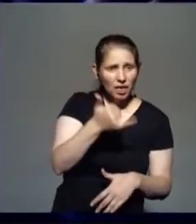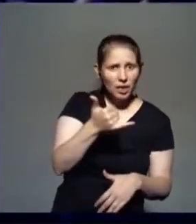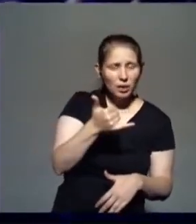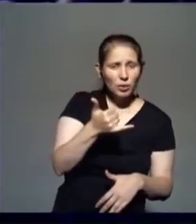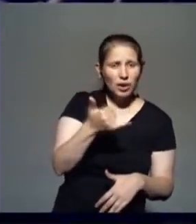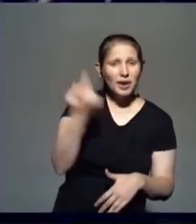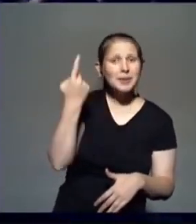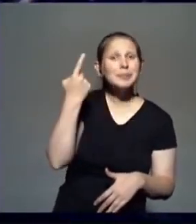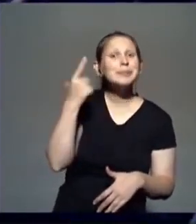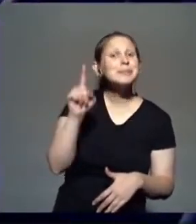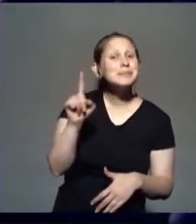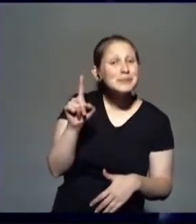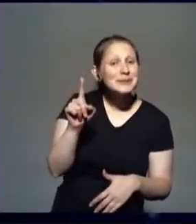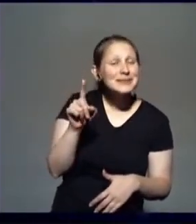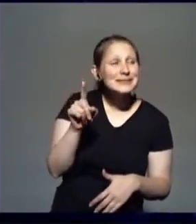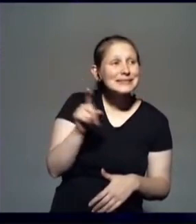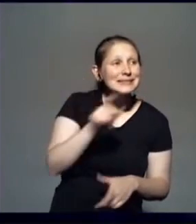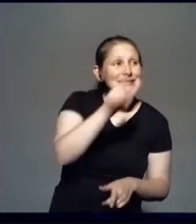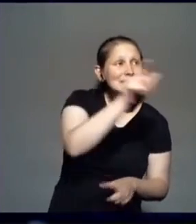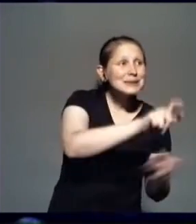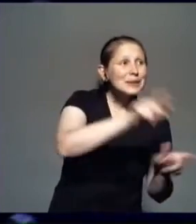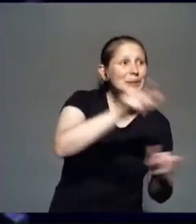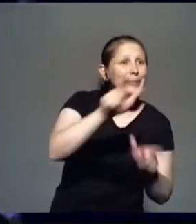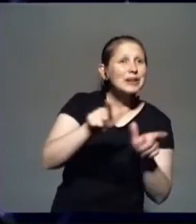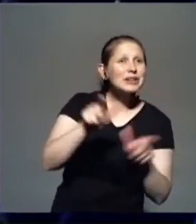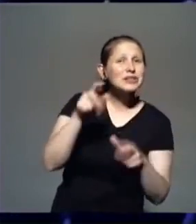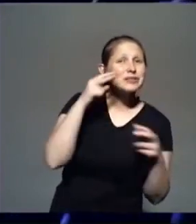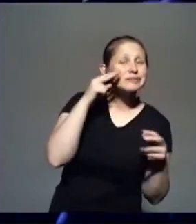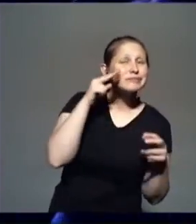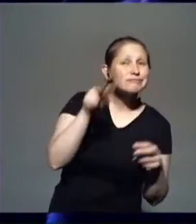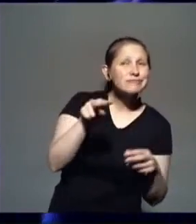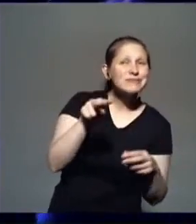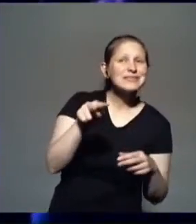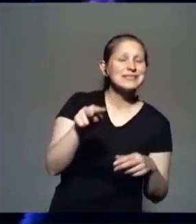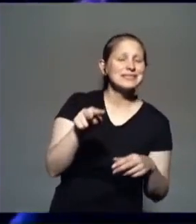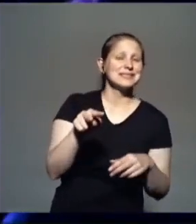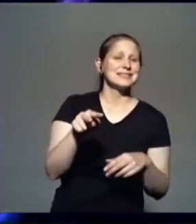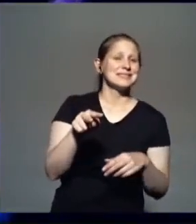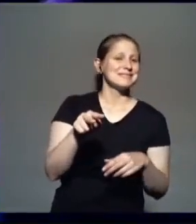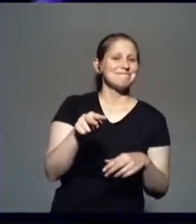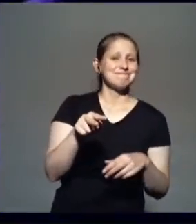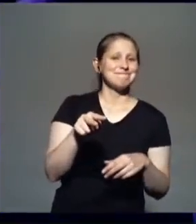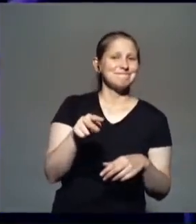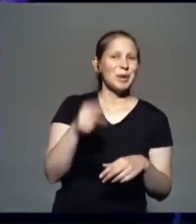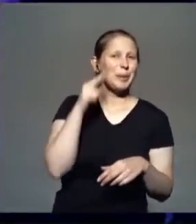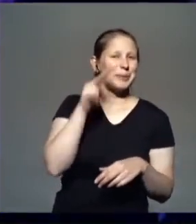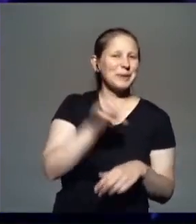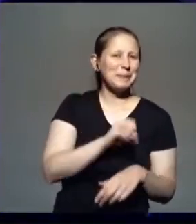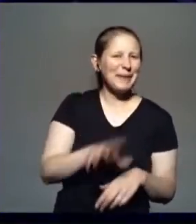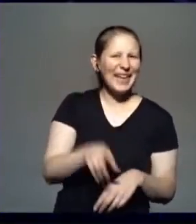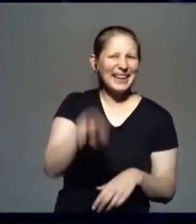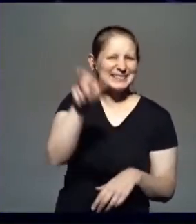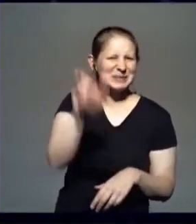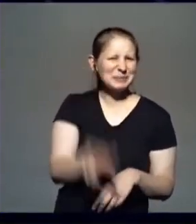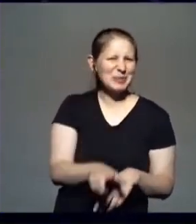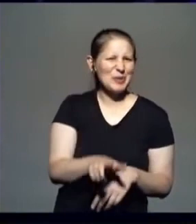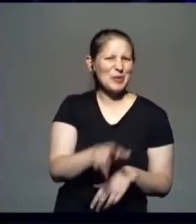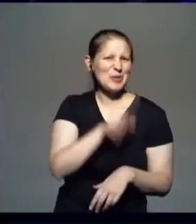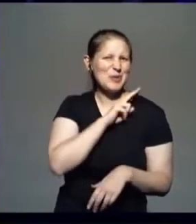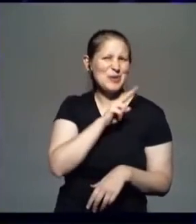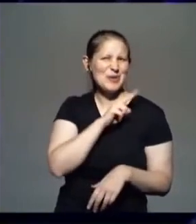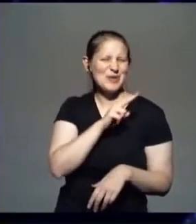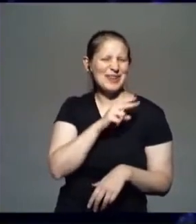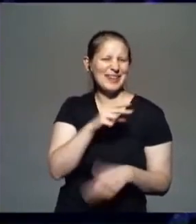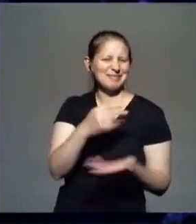que no tenía una buena reputación. Y entonces cuando todos estarían en la casa, como esos